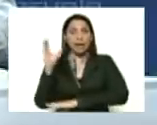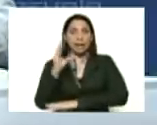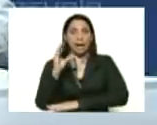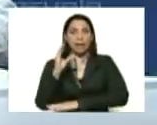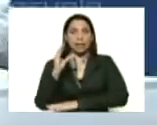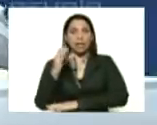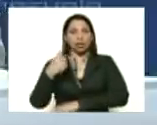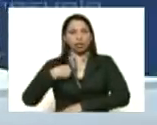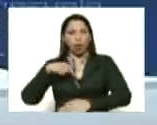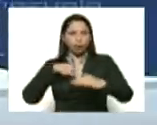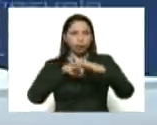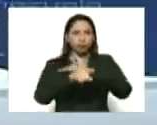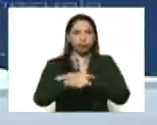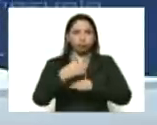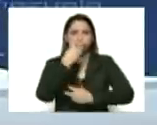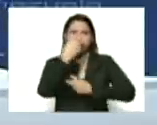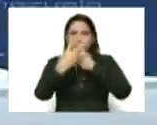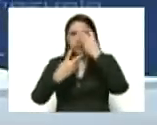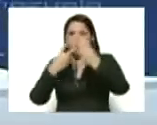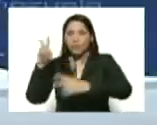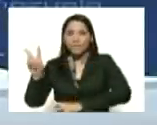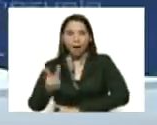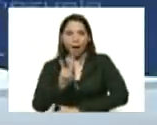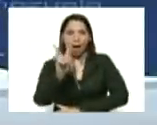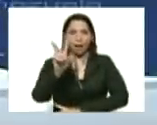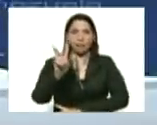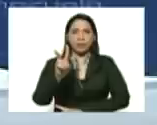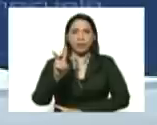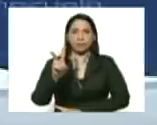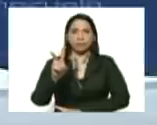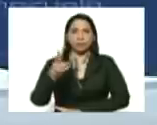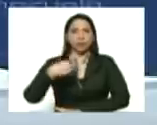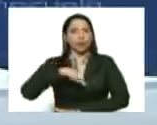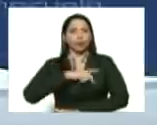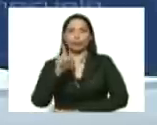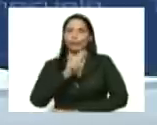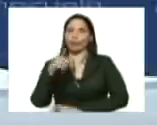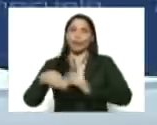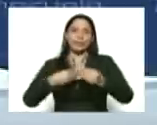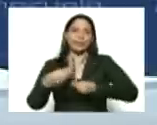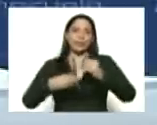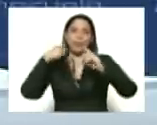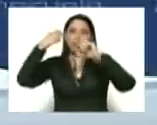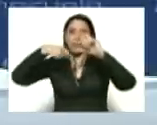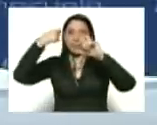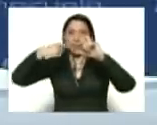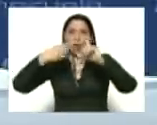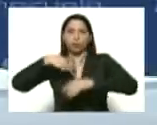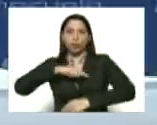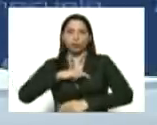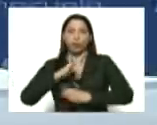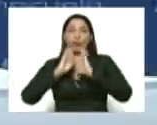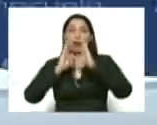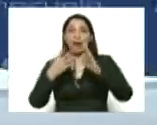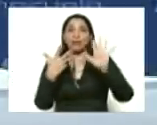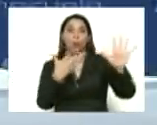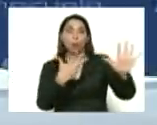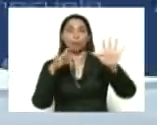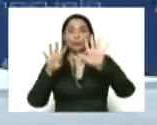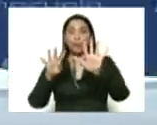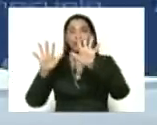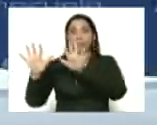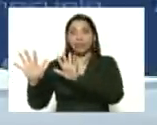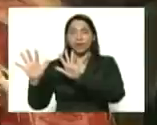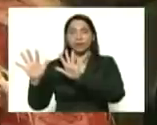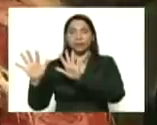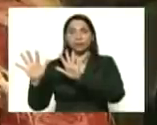comunidad dentro ahí en el valle nos metimos lástima que no hicimos un videíto nos metimos en la calle 8 9 10